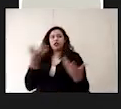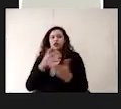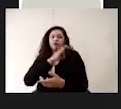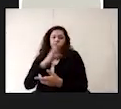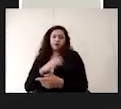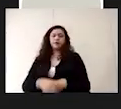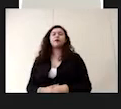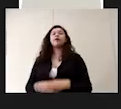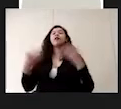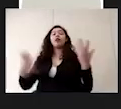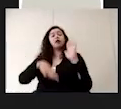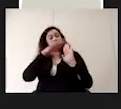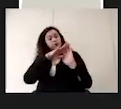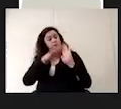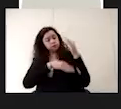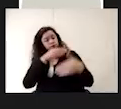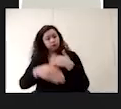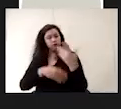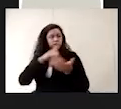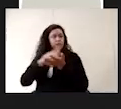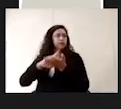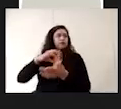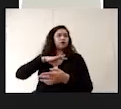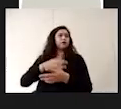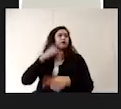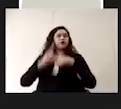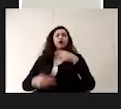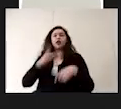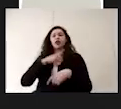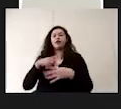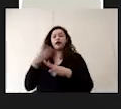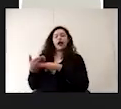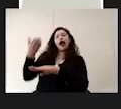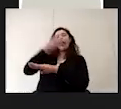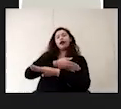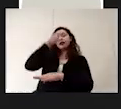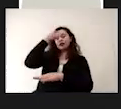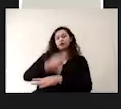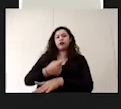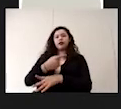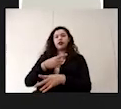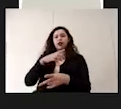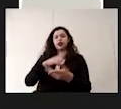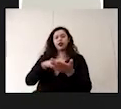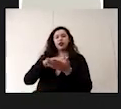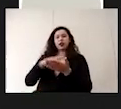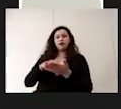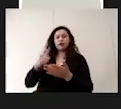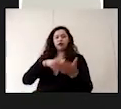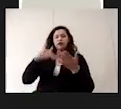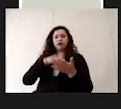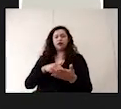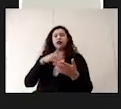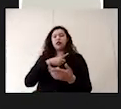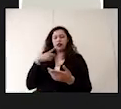Este procedimiento de limpieza y desinfección se debe realizar previo a efectuar la desinfección del inmueble. Se debe